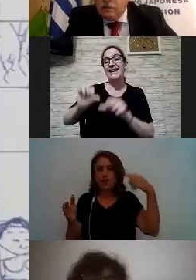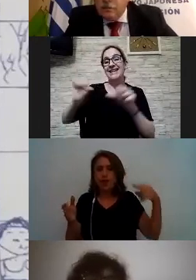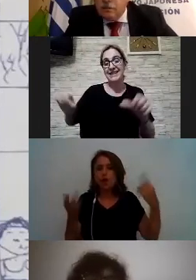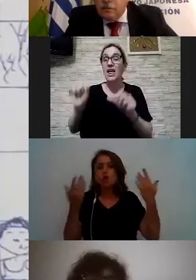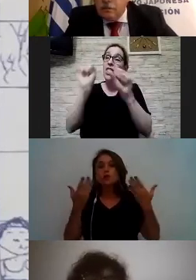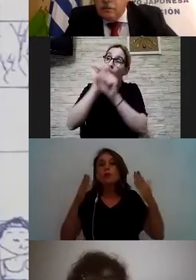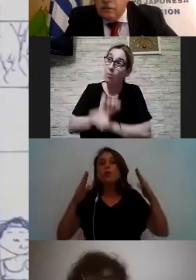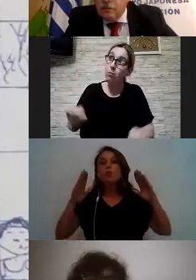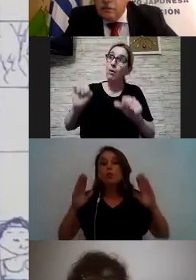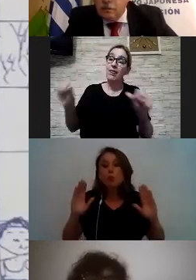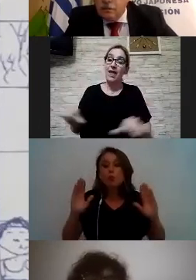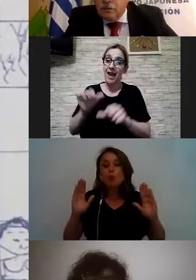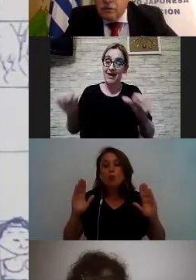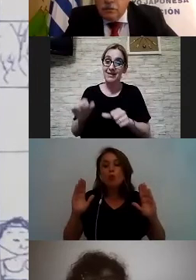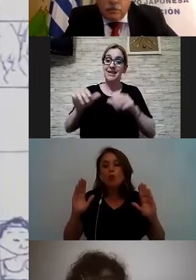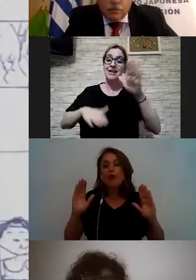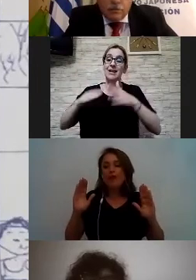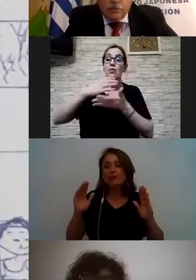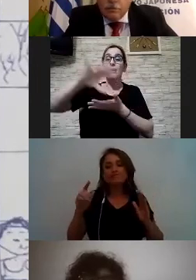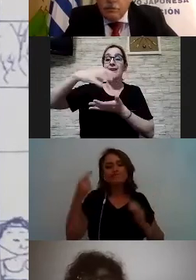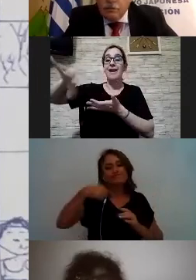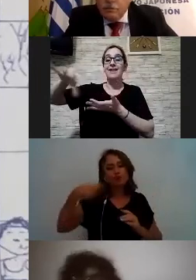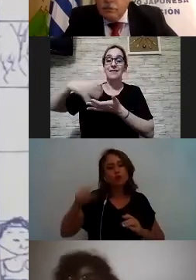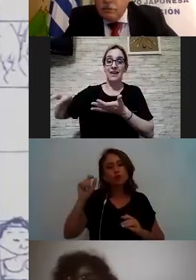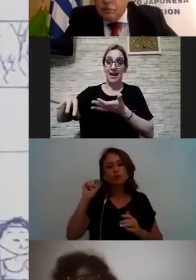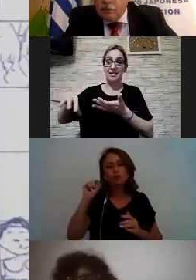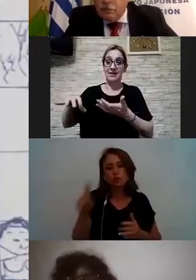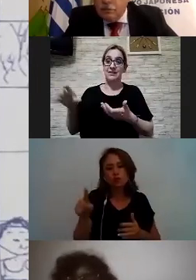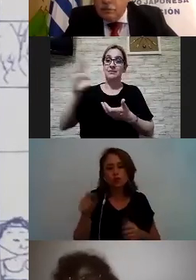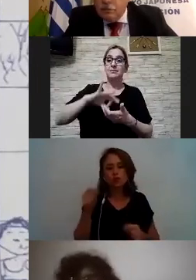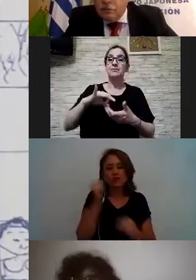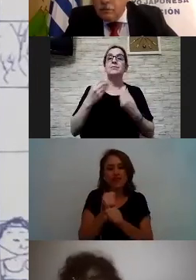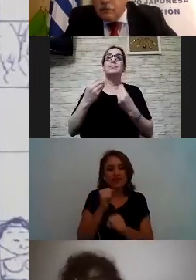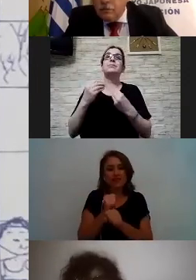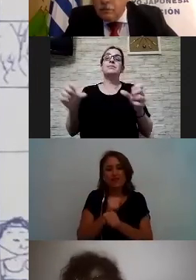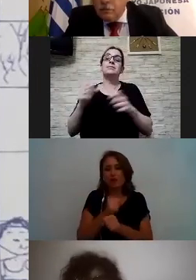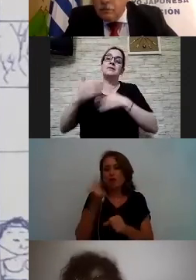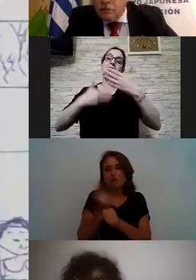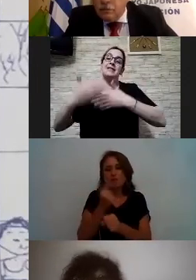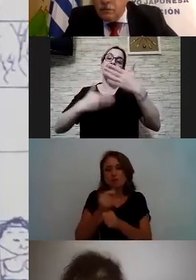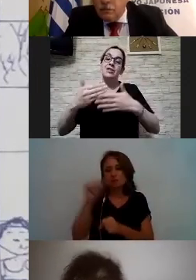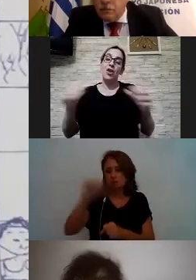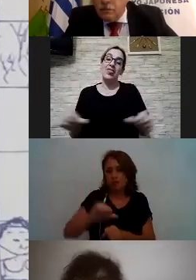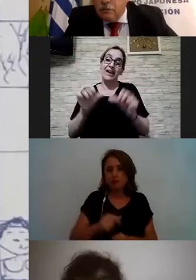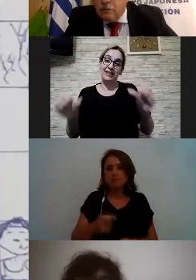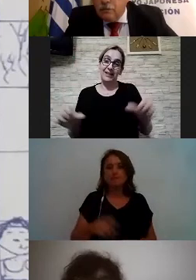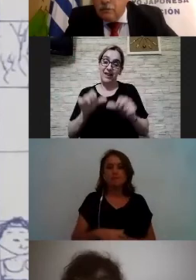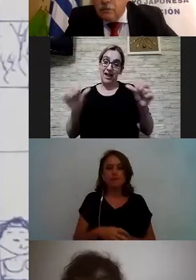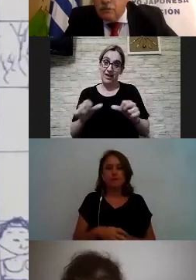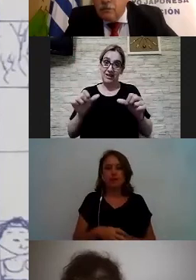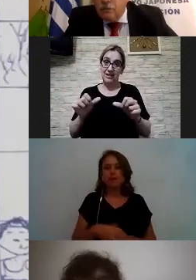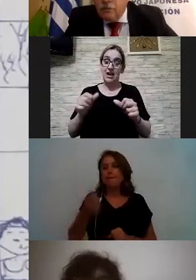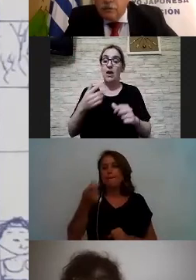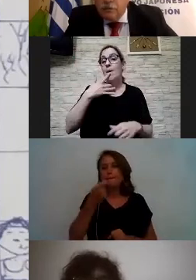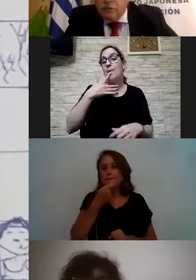afectar de algún modo el desempeño y el desarrollo de actividades este por ejemplo